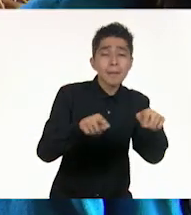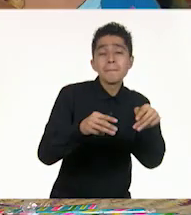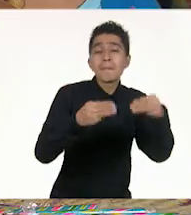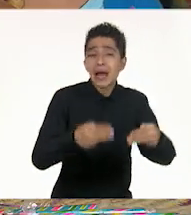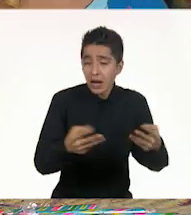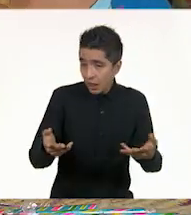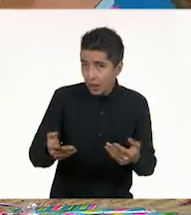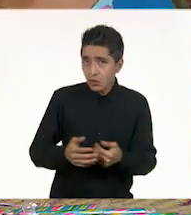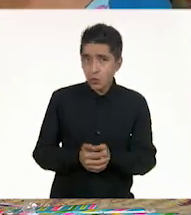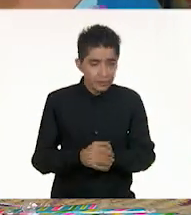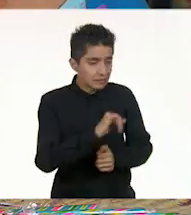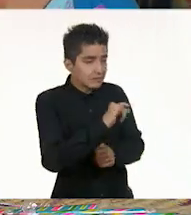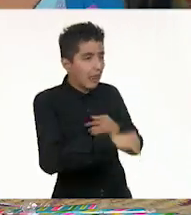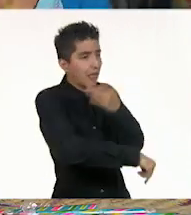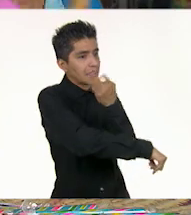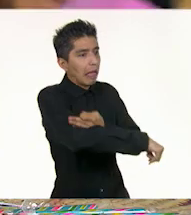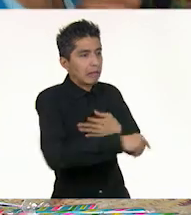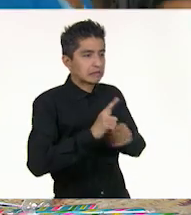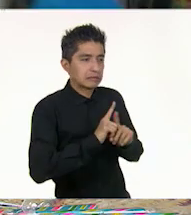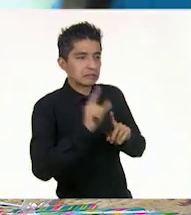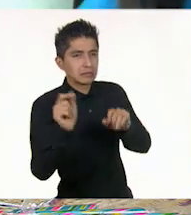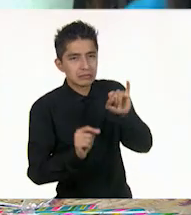Sí, pa, ya me voy que se hace tarde.